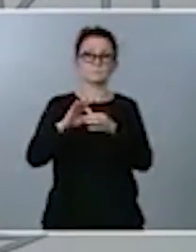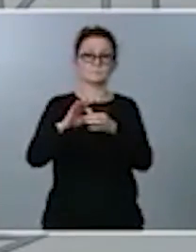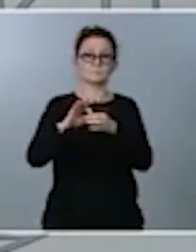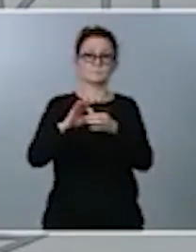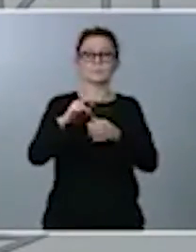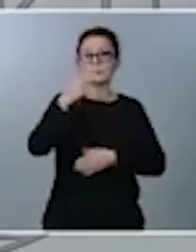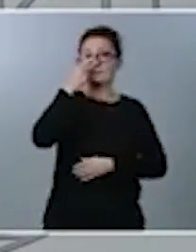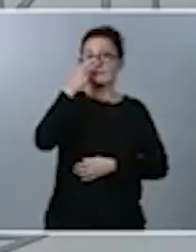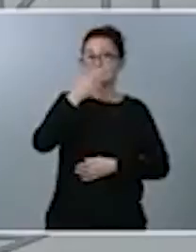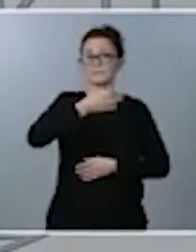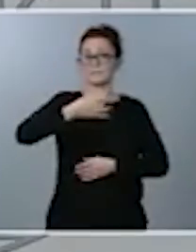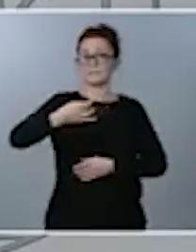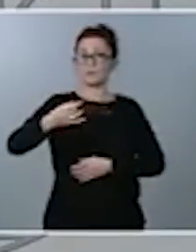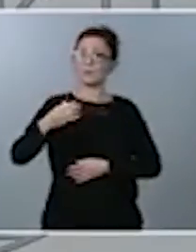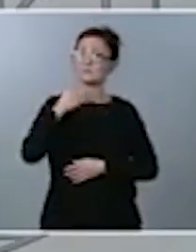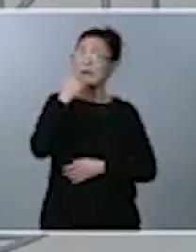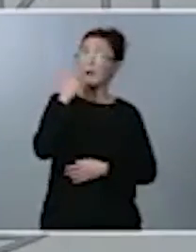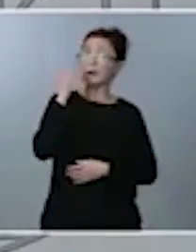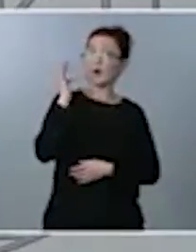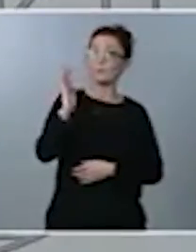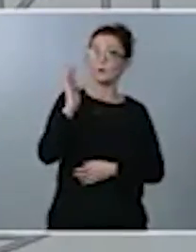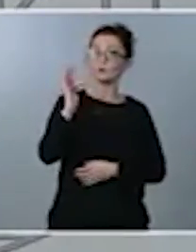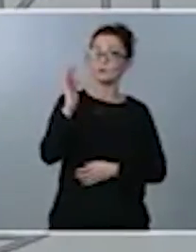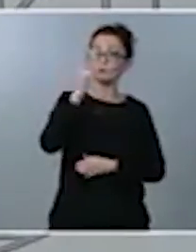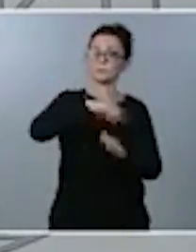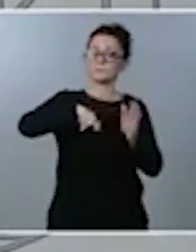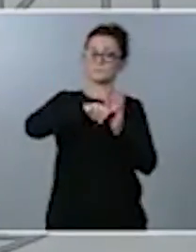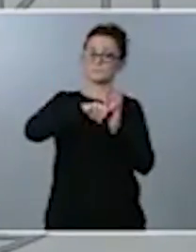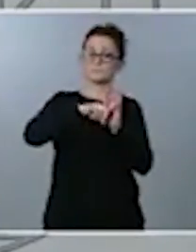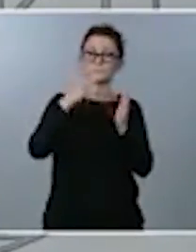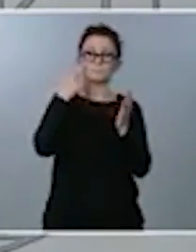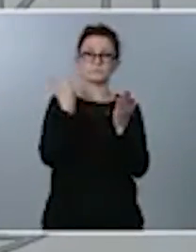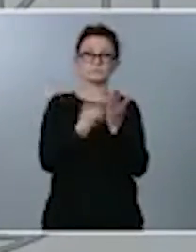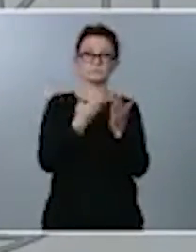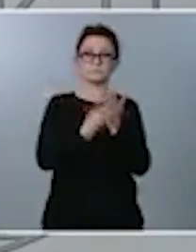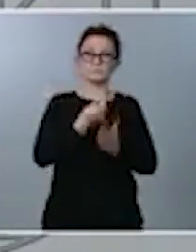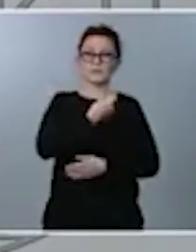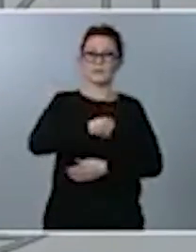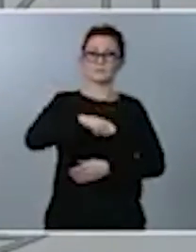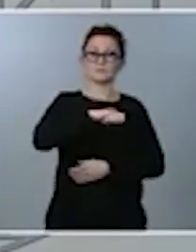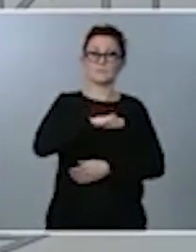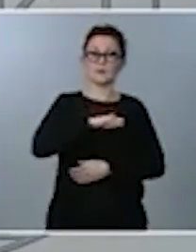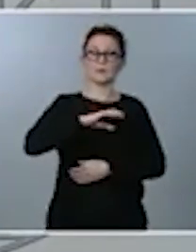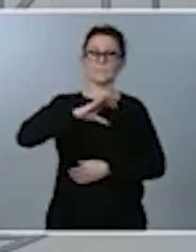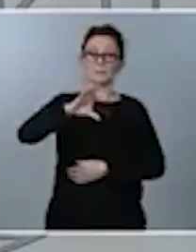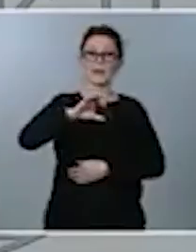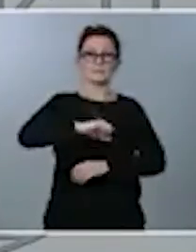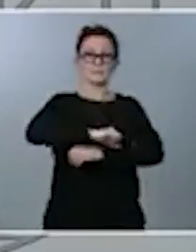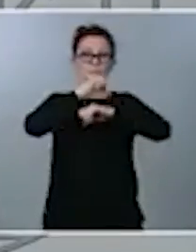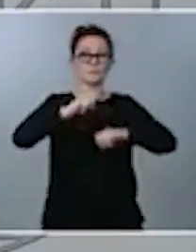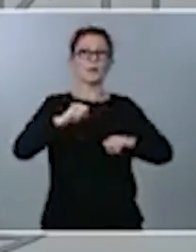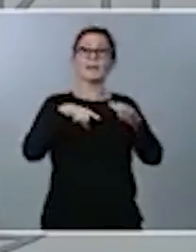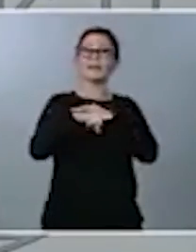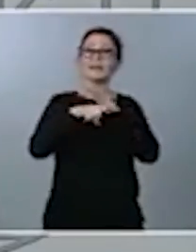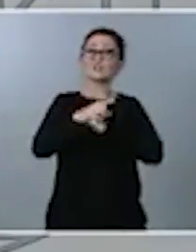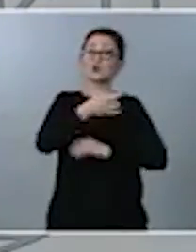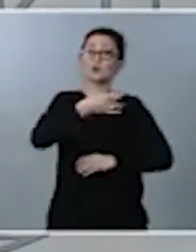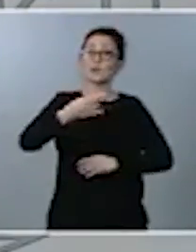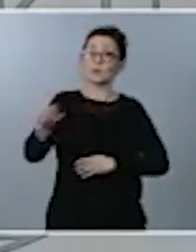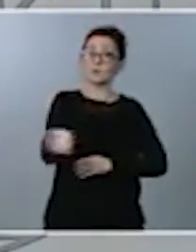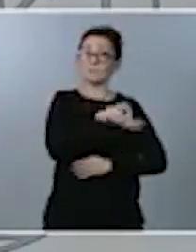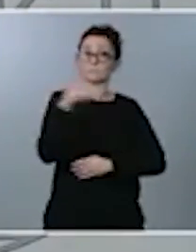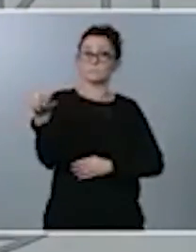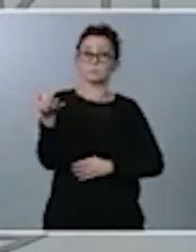aspecto positivo que refleja la fortaleza de España como país, la buena gestión de la deuda que se está desarrollando por parte del